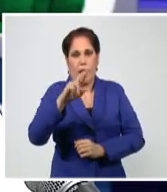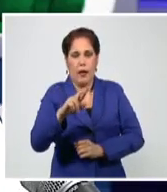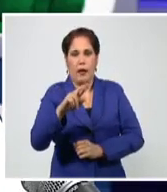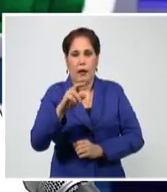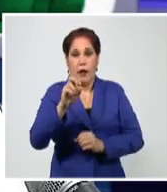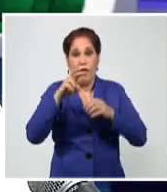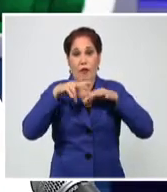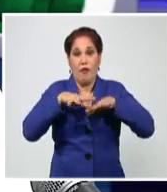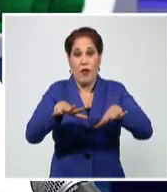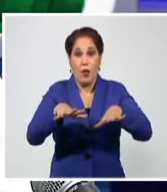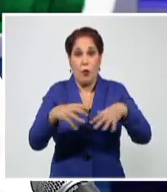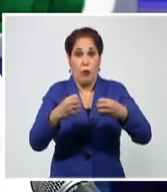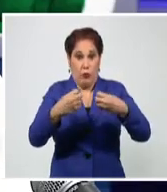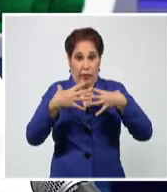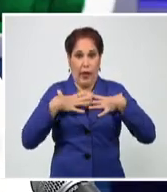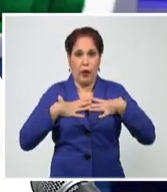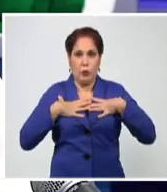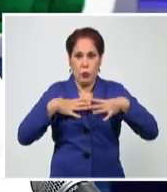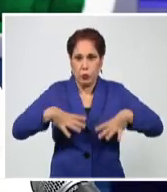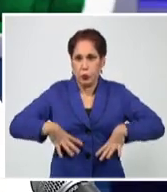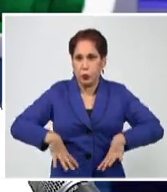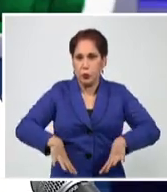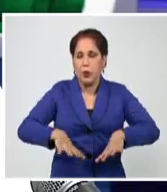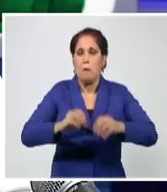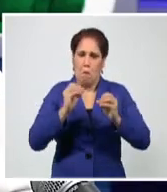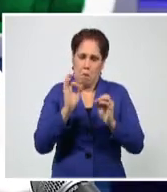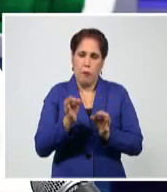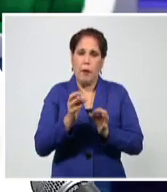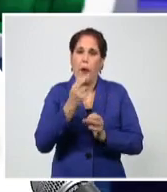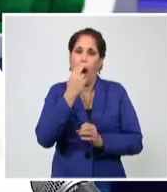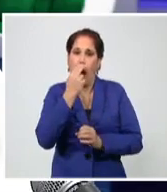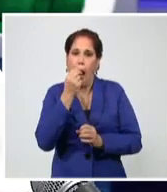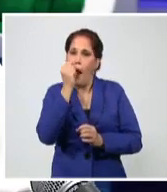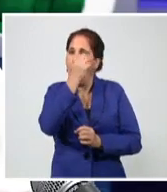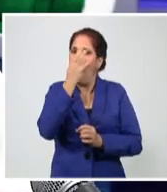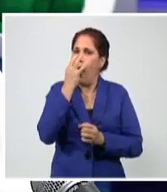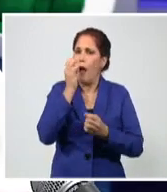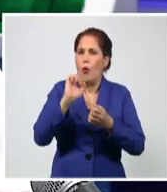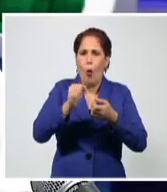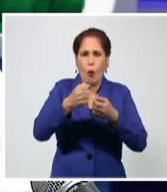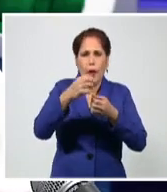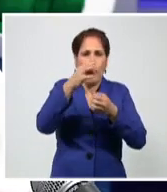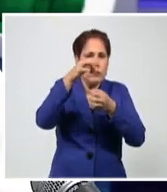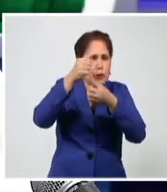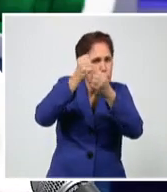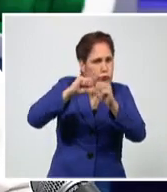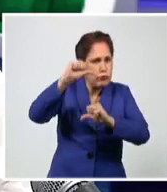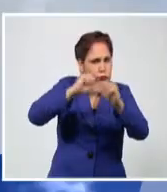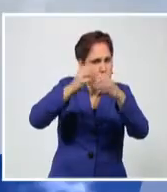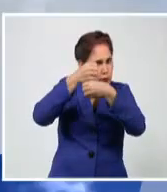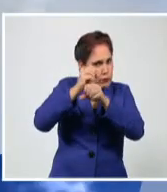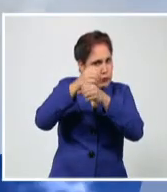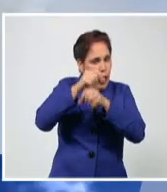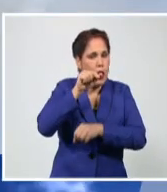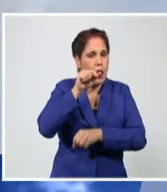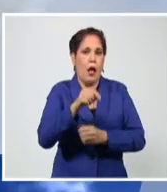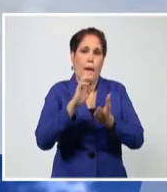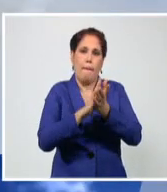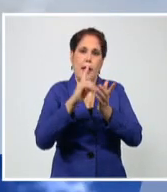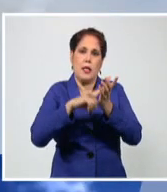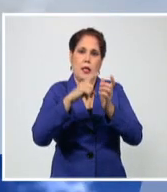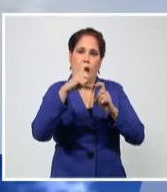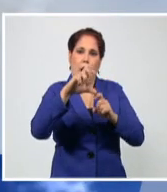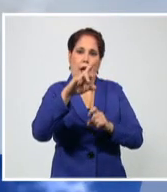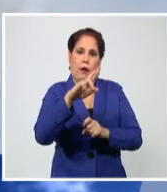en el estudio que se hace de las secreciones nasales o la sofaringia como tal. Hasta el momento,